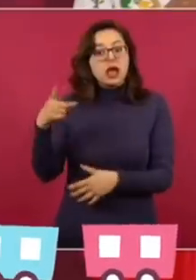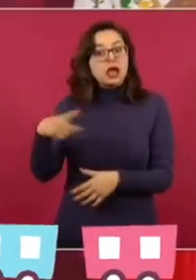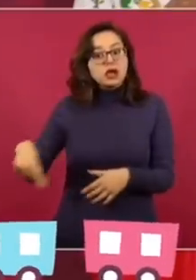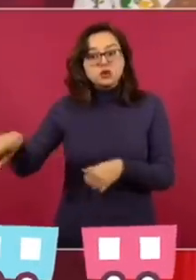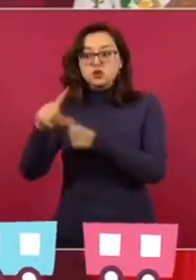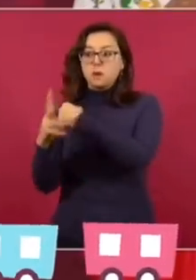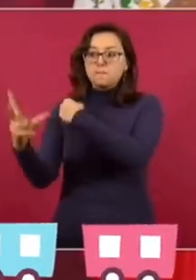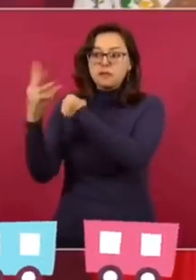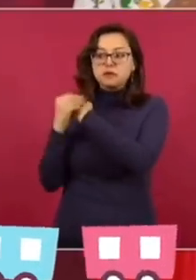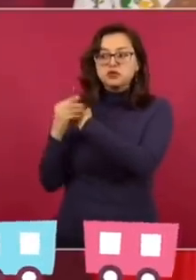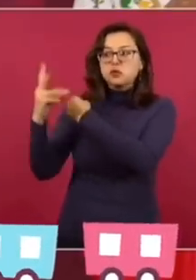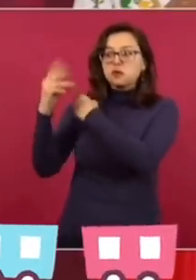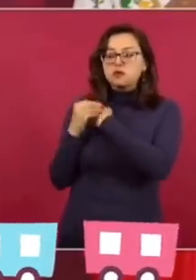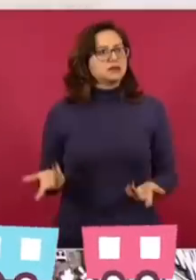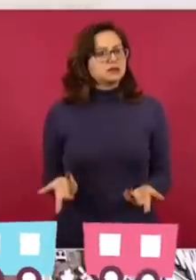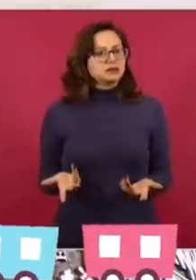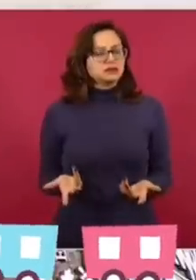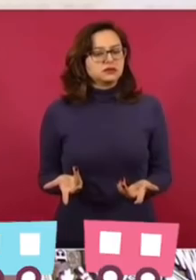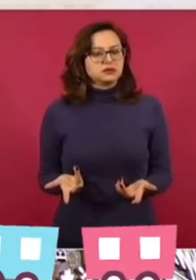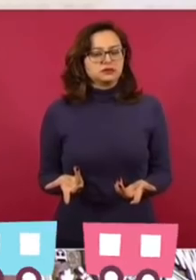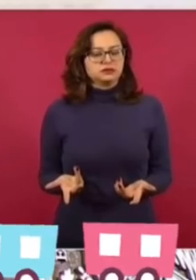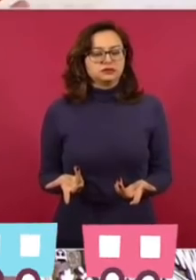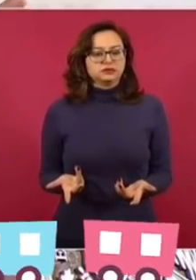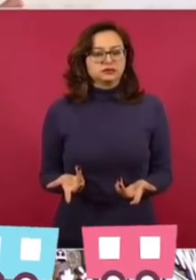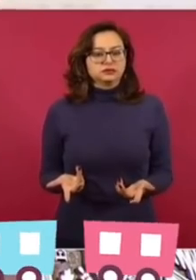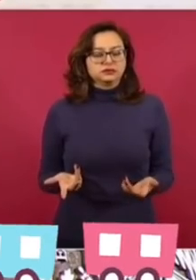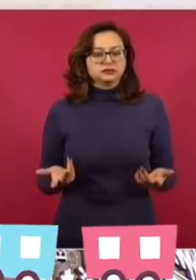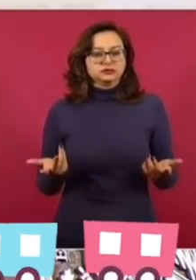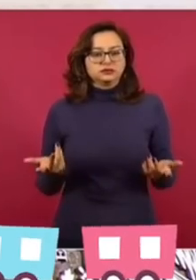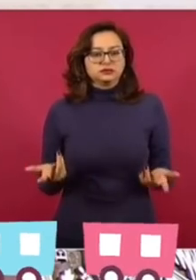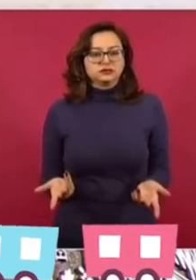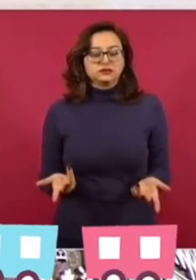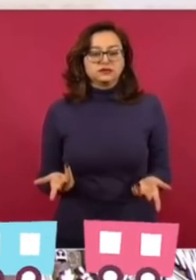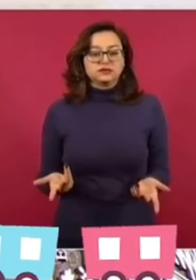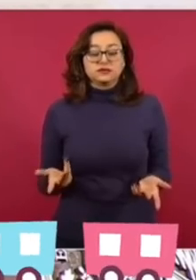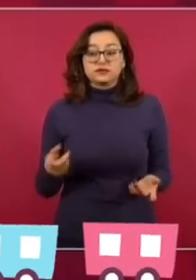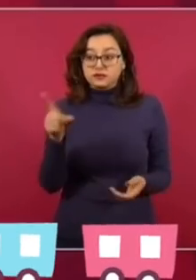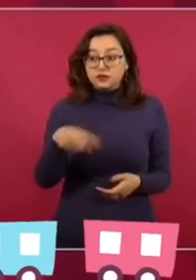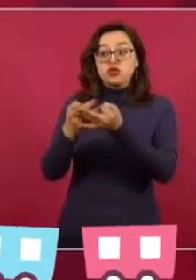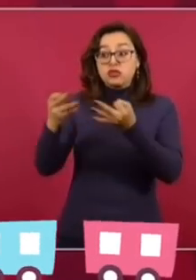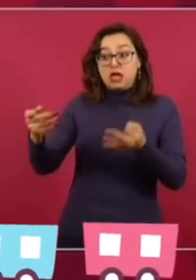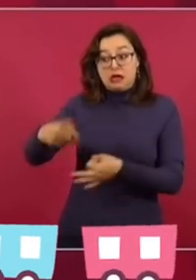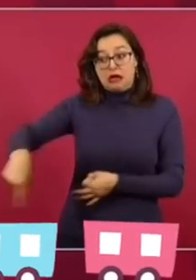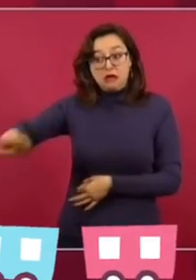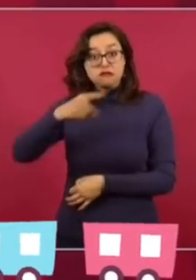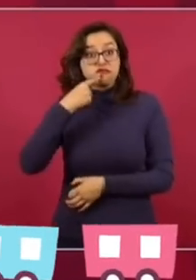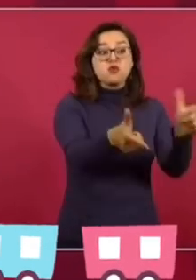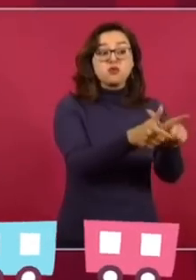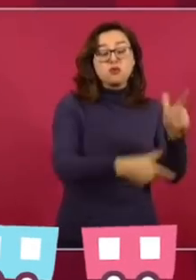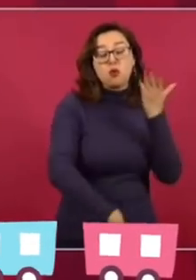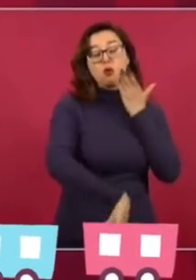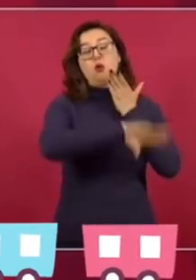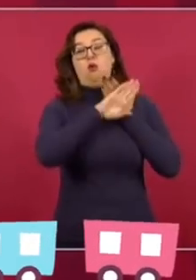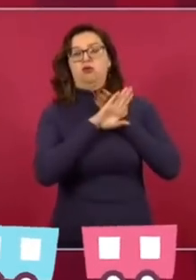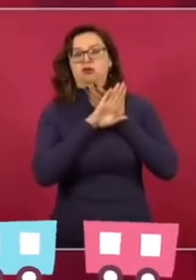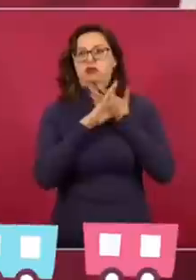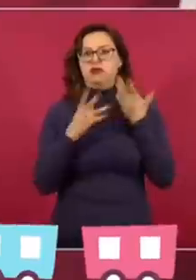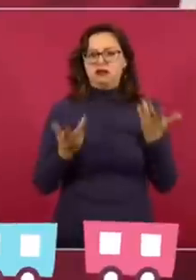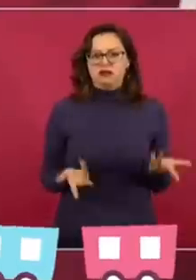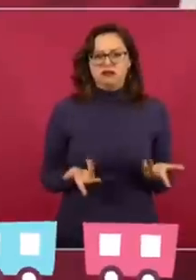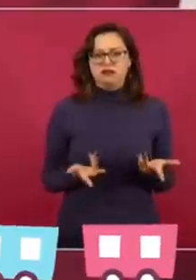todas las anuencias. Los amparos no son de los propietarios, son de estos grupos. Entonces,